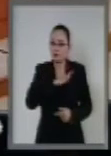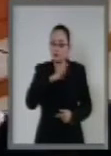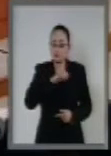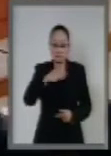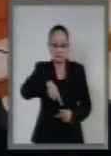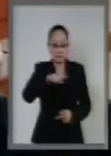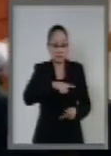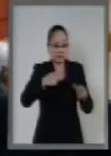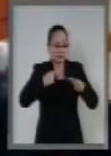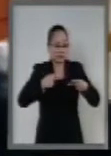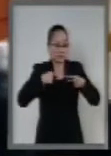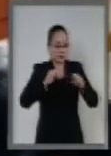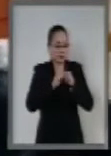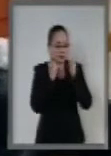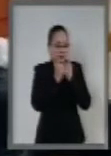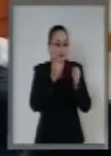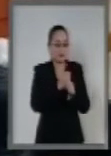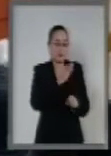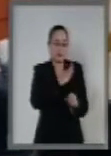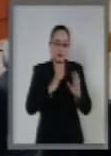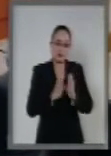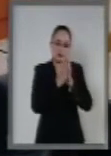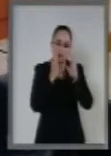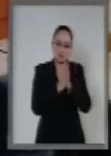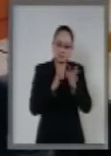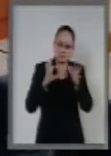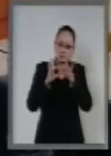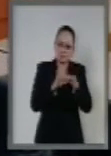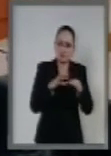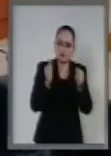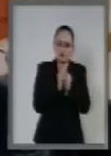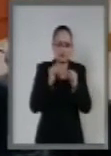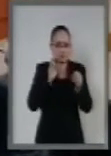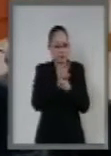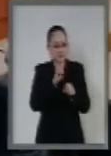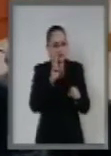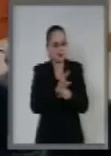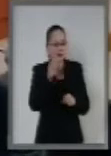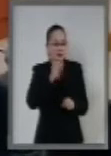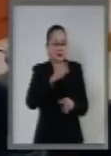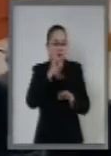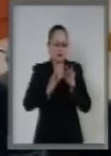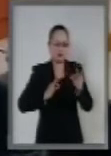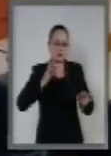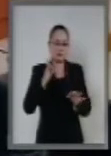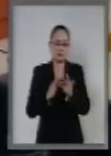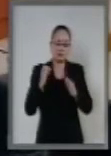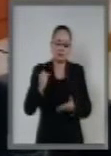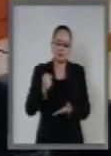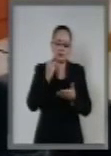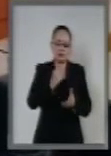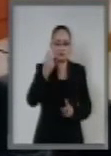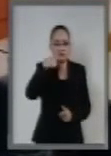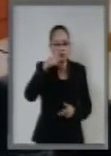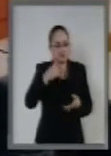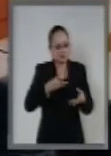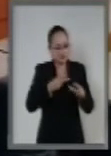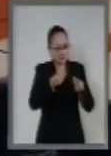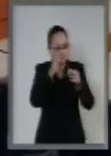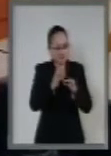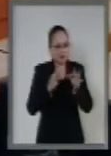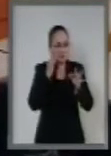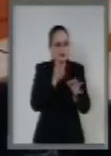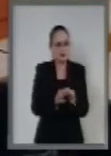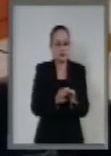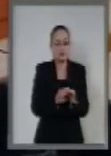civil participe activamente en la vigilancia de la correcta aplicación de los recursos, sin embargo,